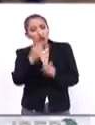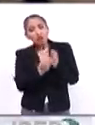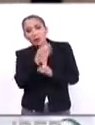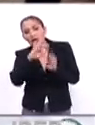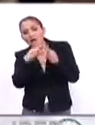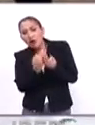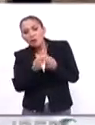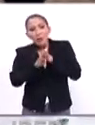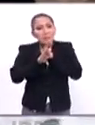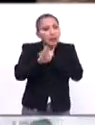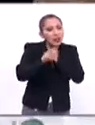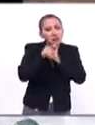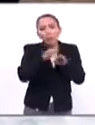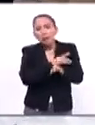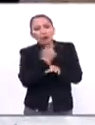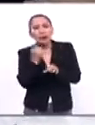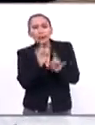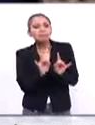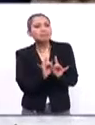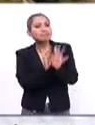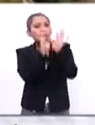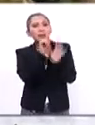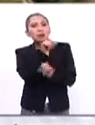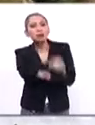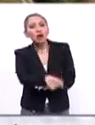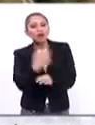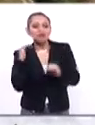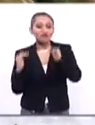principales